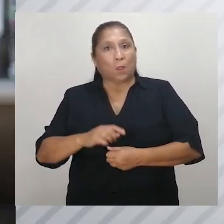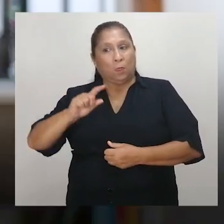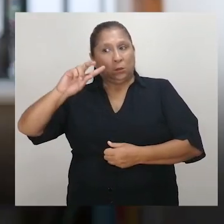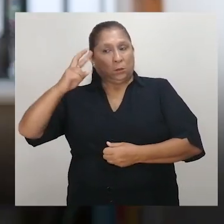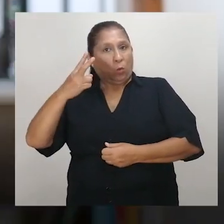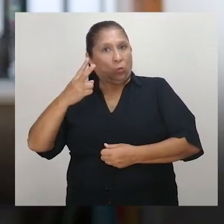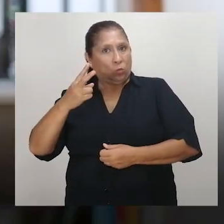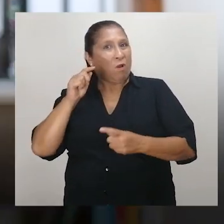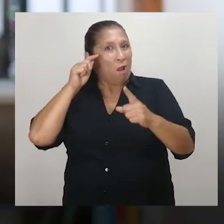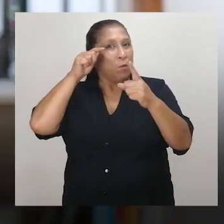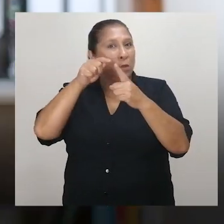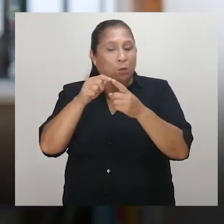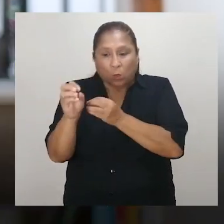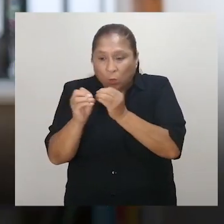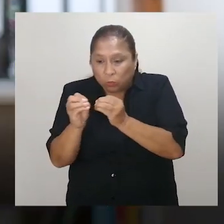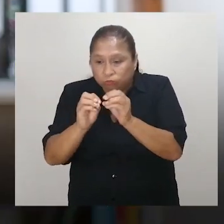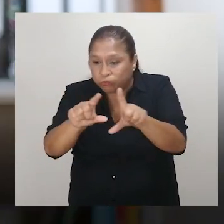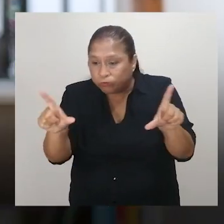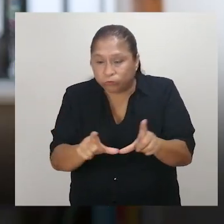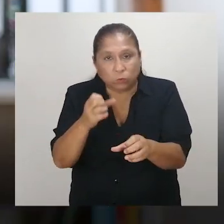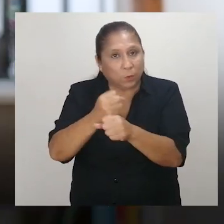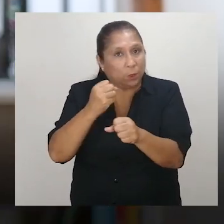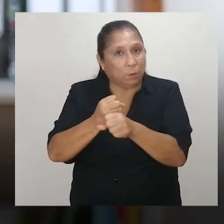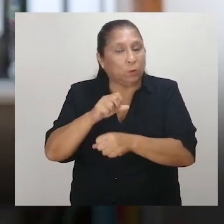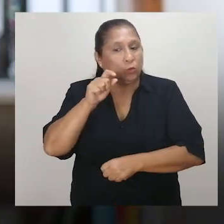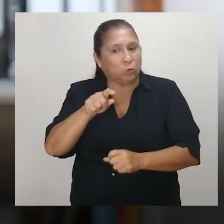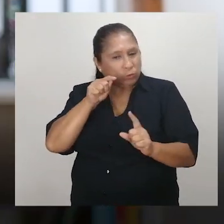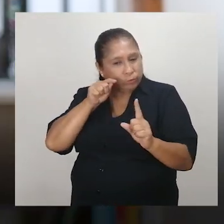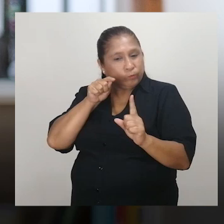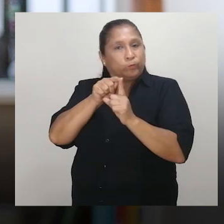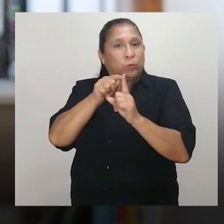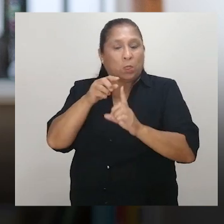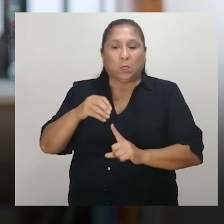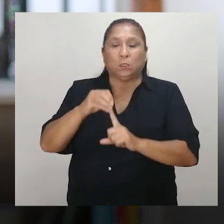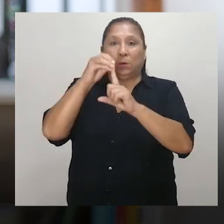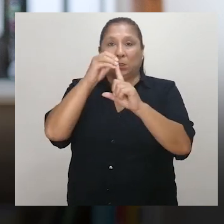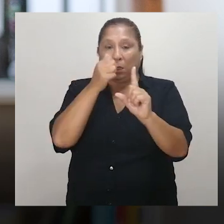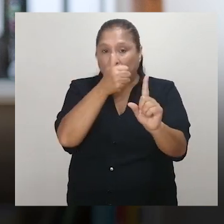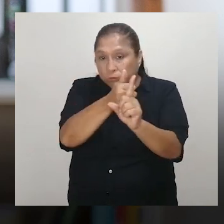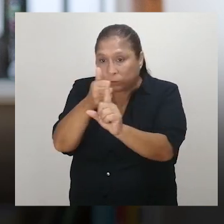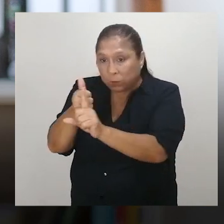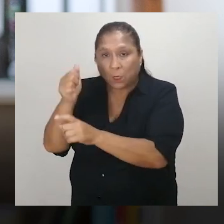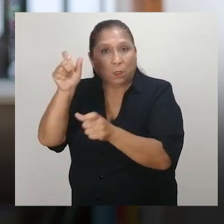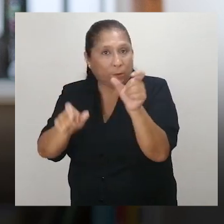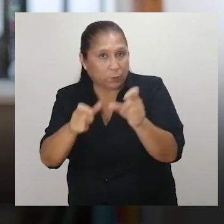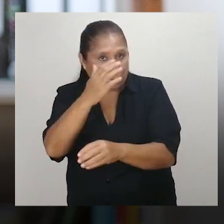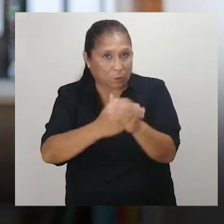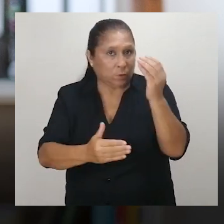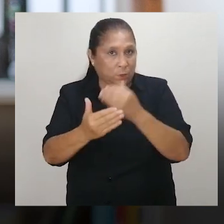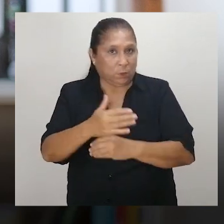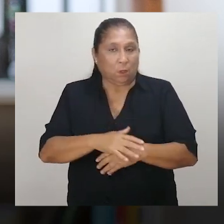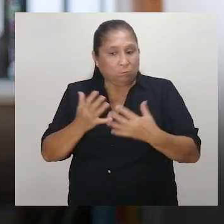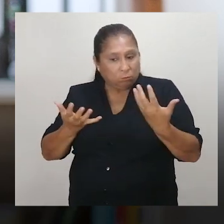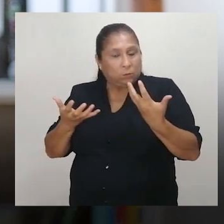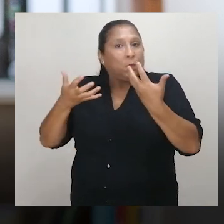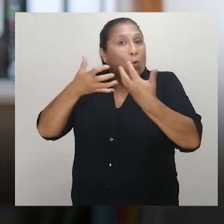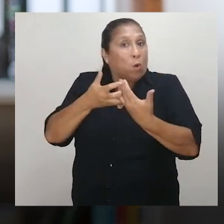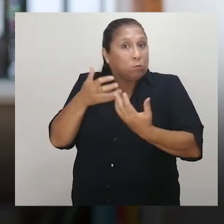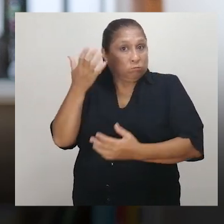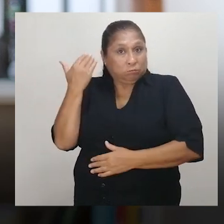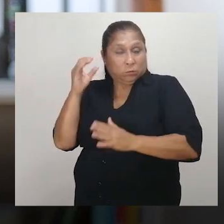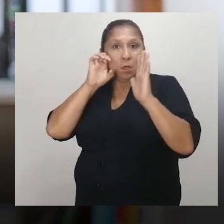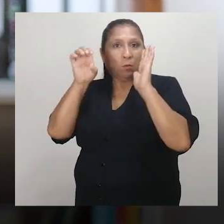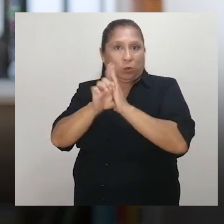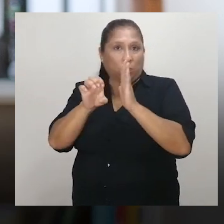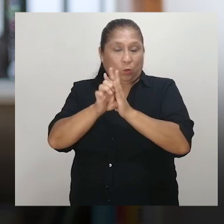El segundo punto es que los ajustes razonables son específicos y para cada persona con discapacidad. De acuerdo al caso